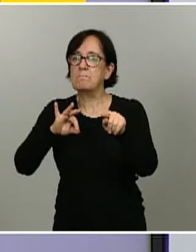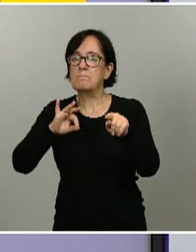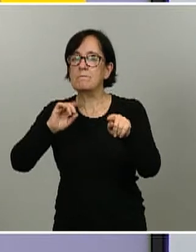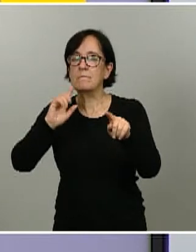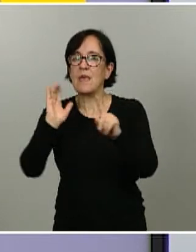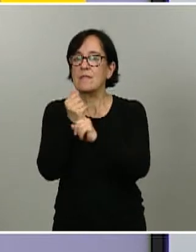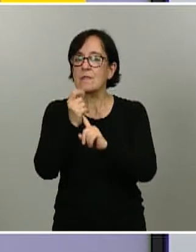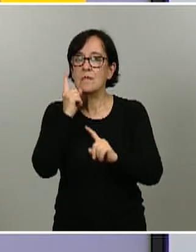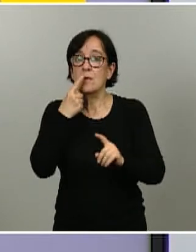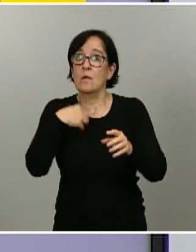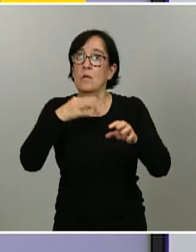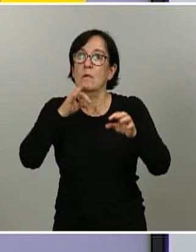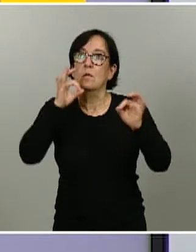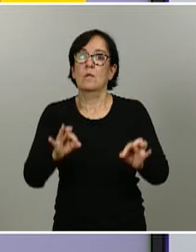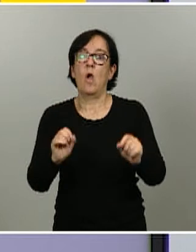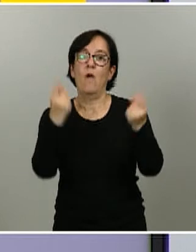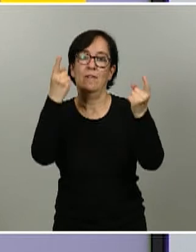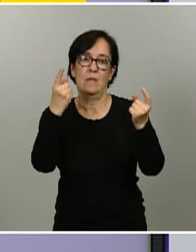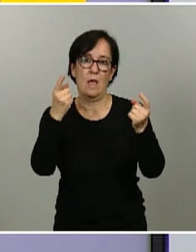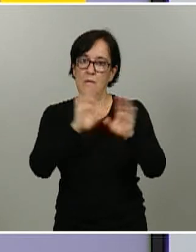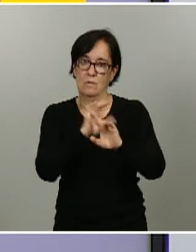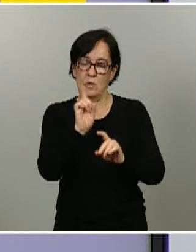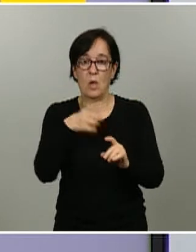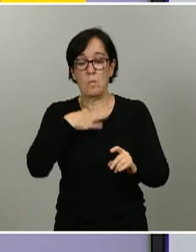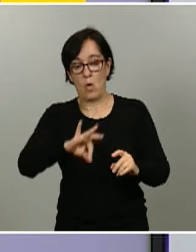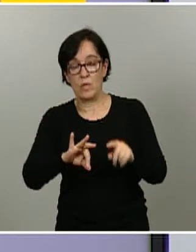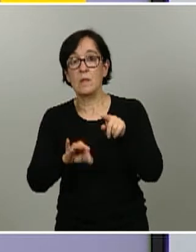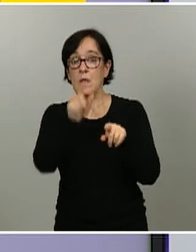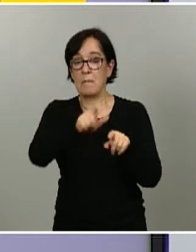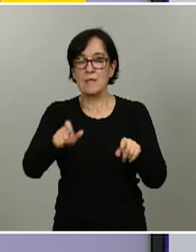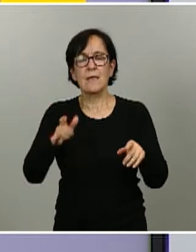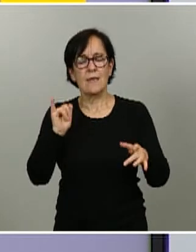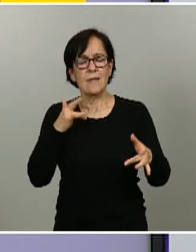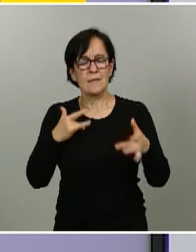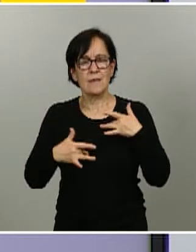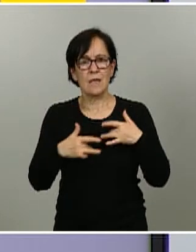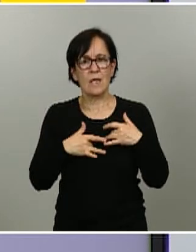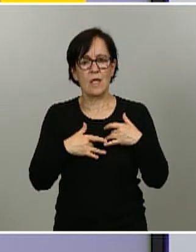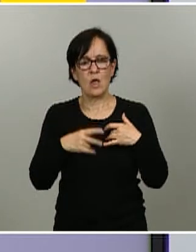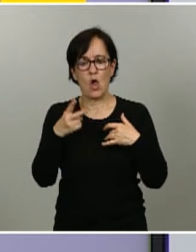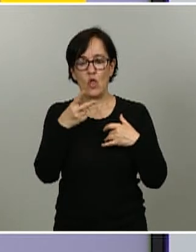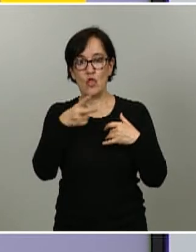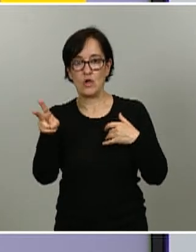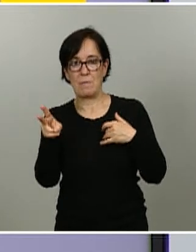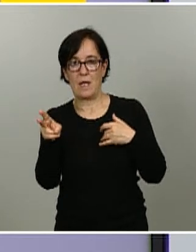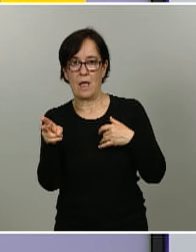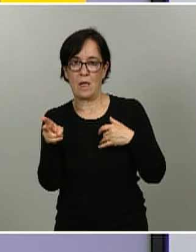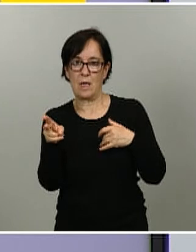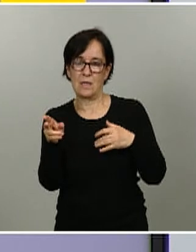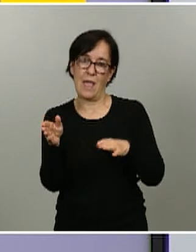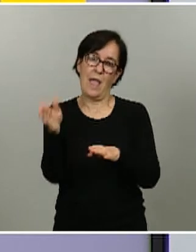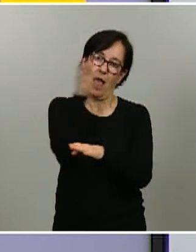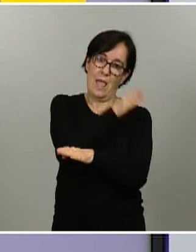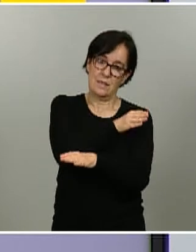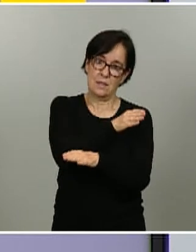definitivo pues tendríamos personas que han tenido síntomas en las dos semanas anteriores al reclutamiento